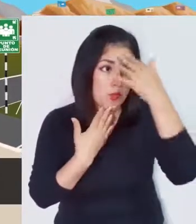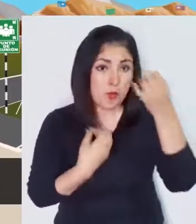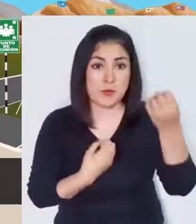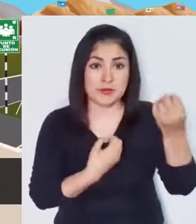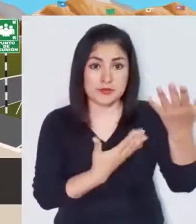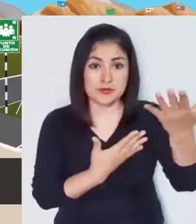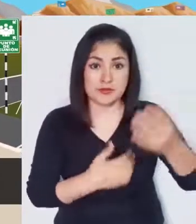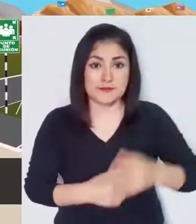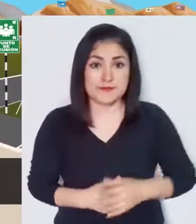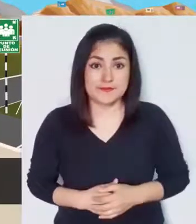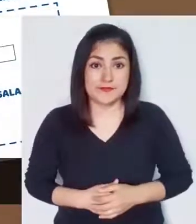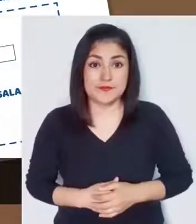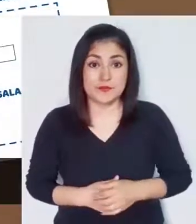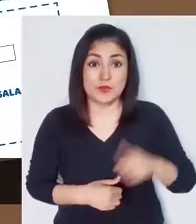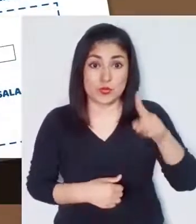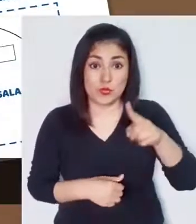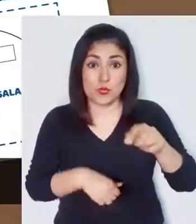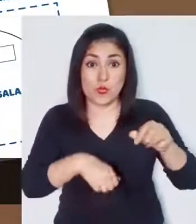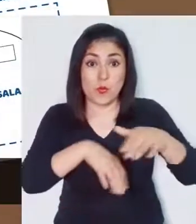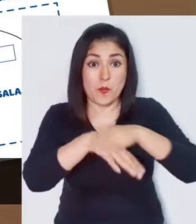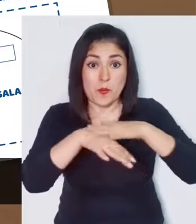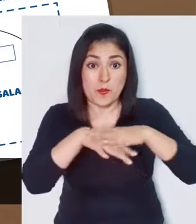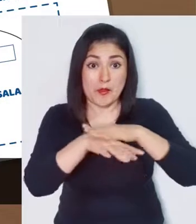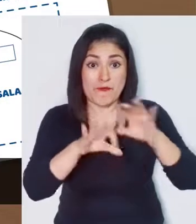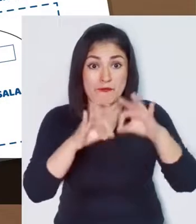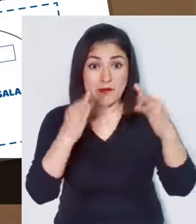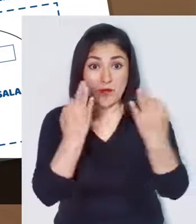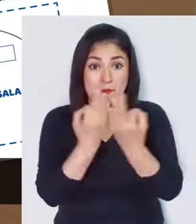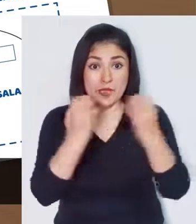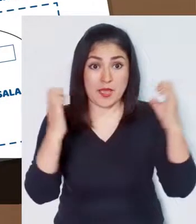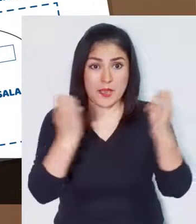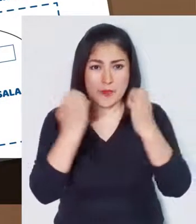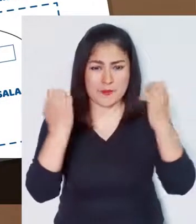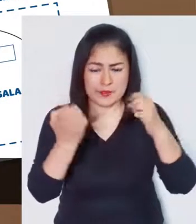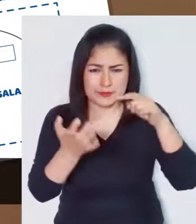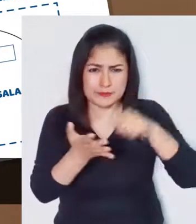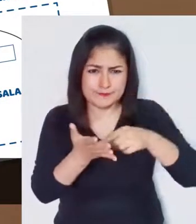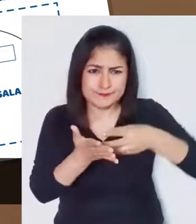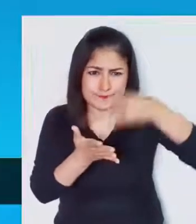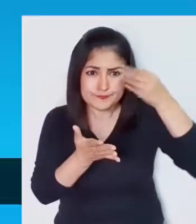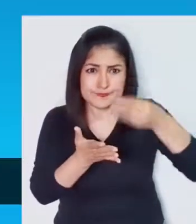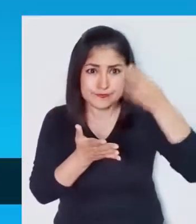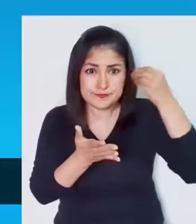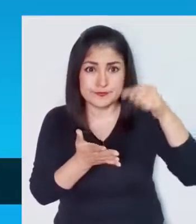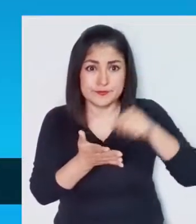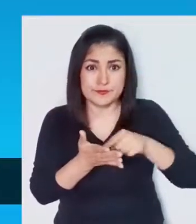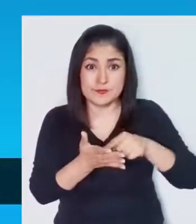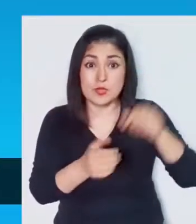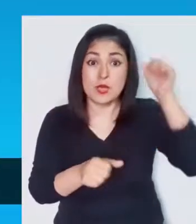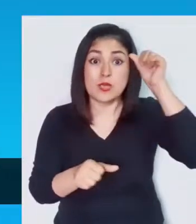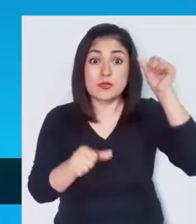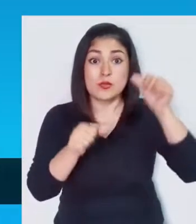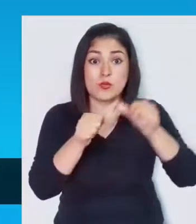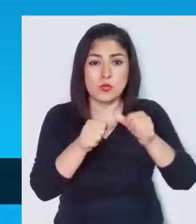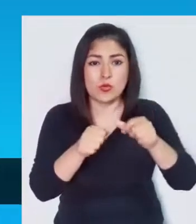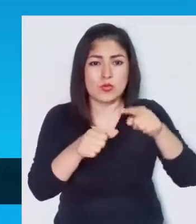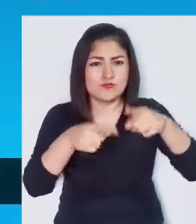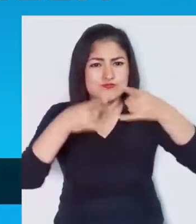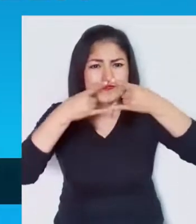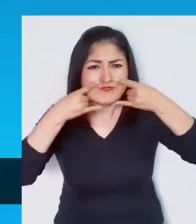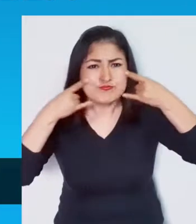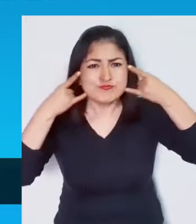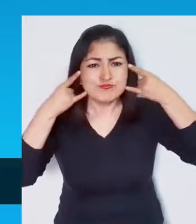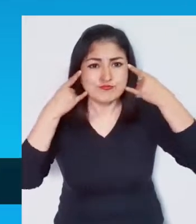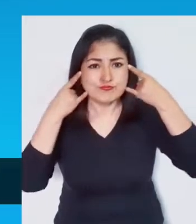fin del simulacro. No olvides elaborar o repasar tu plan familiar de emergencia. Recuerda en todo momento